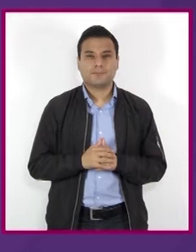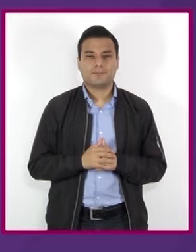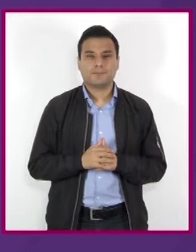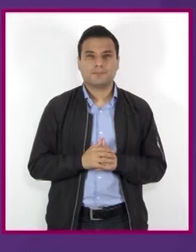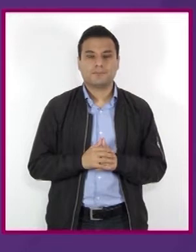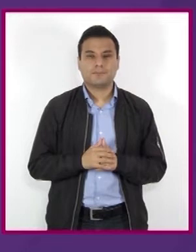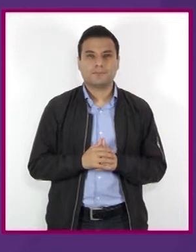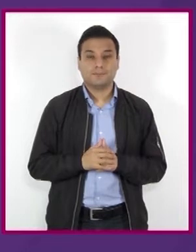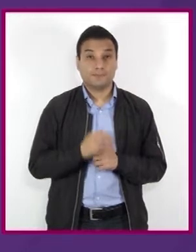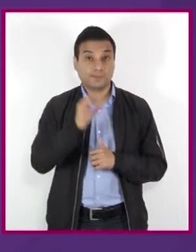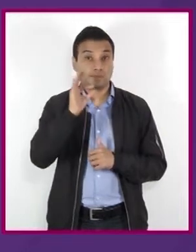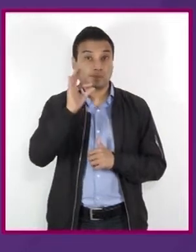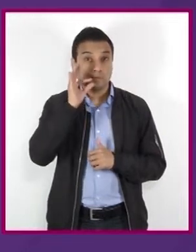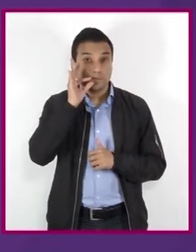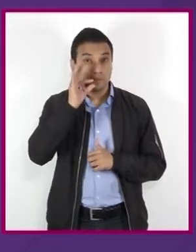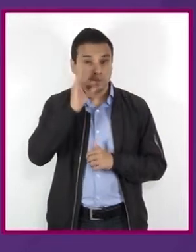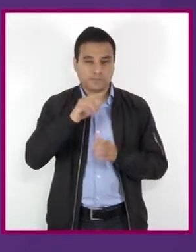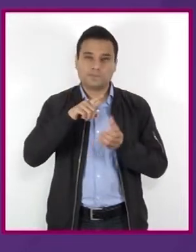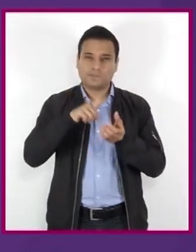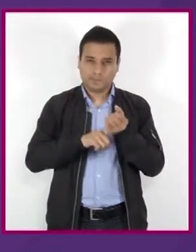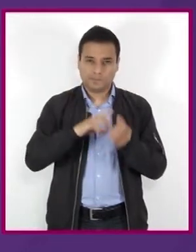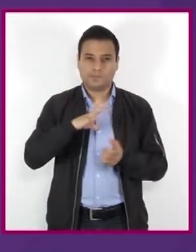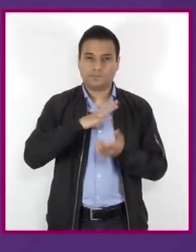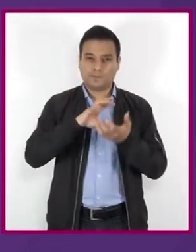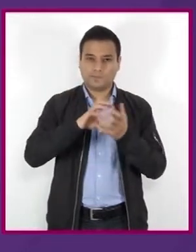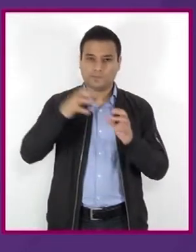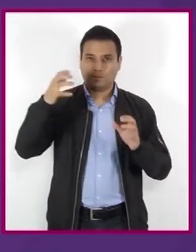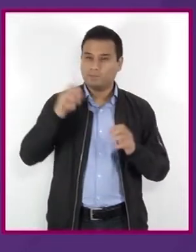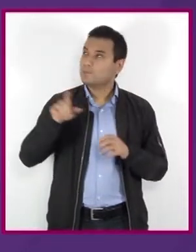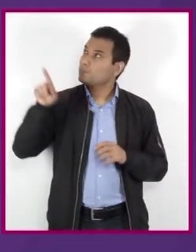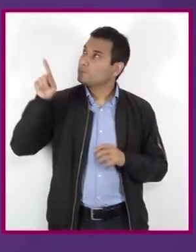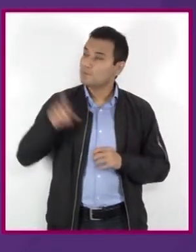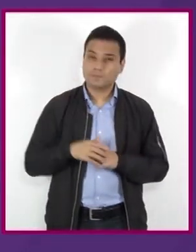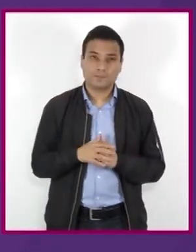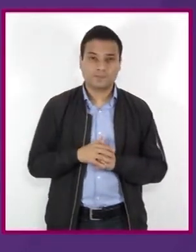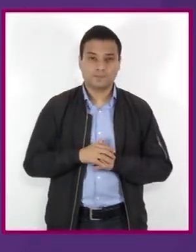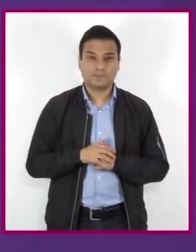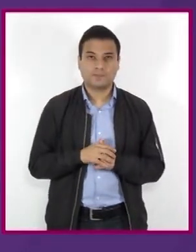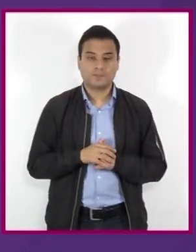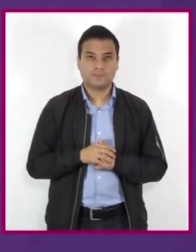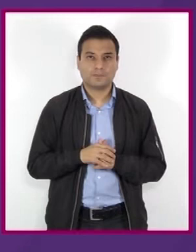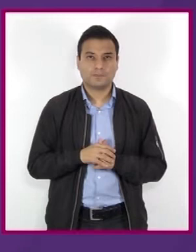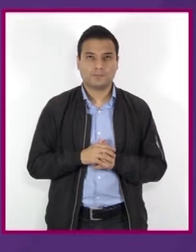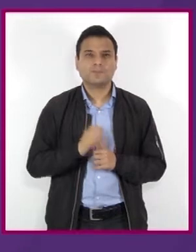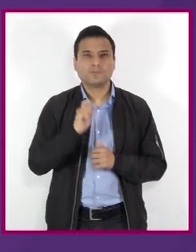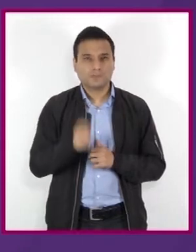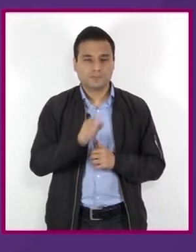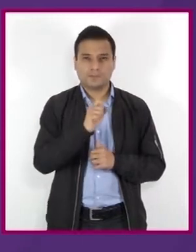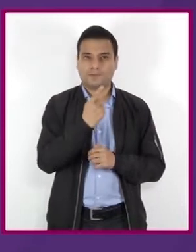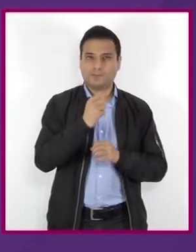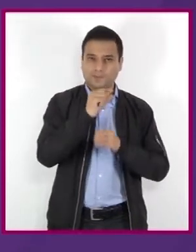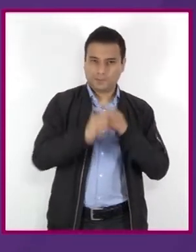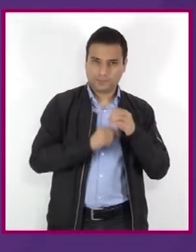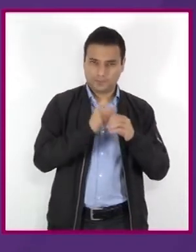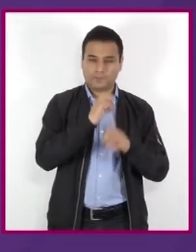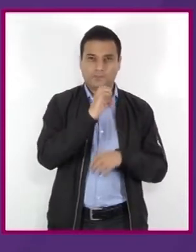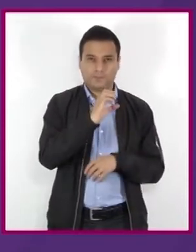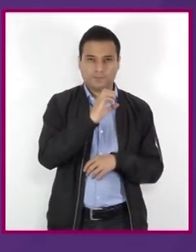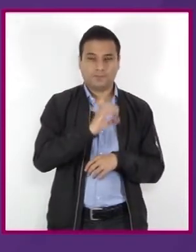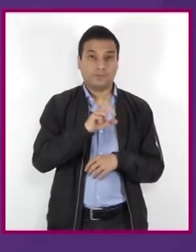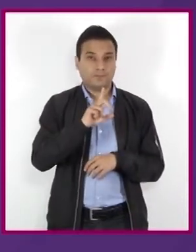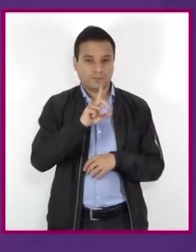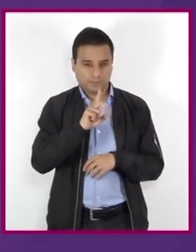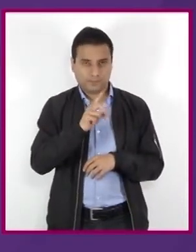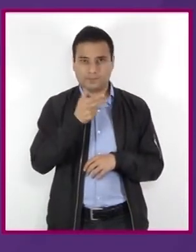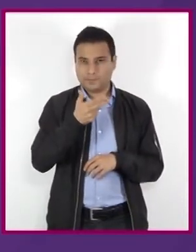La marihuana contiene el compuesto tetrahidrocannabinol, formado por 21 átomos de carbono, 30